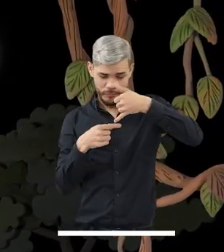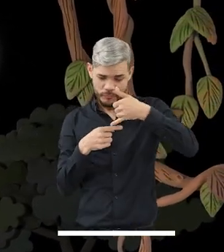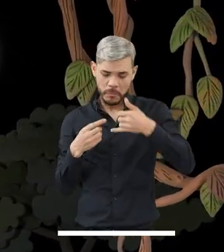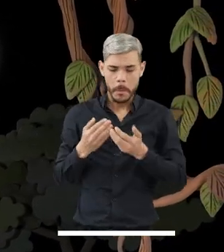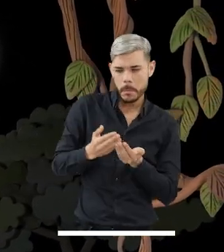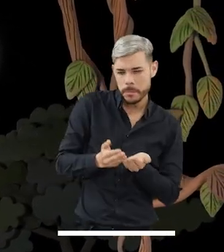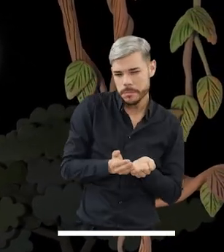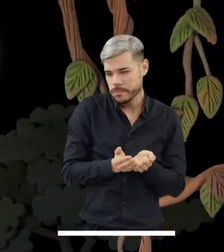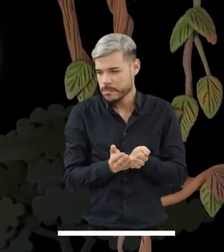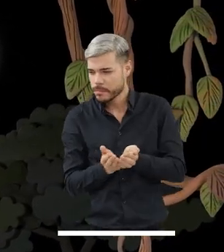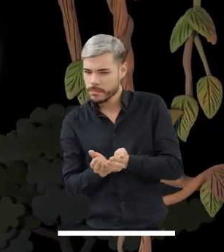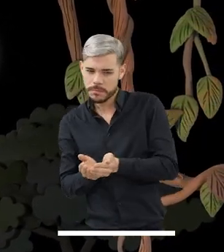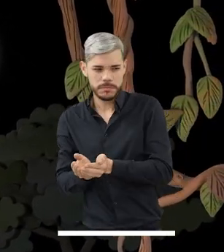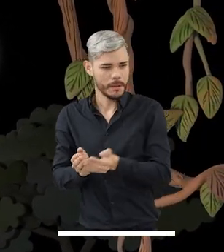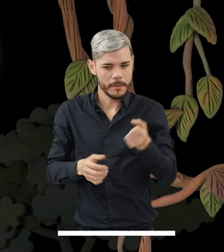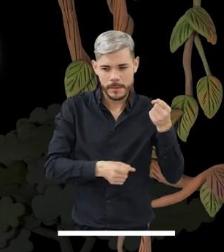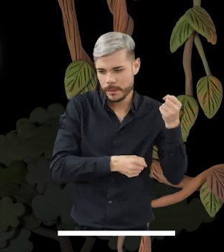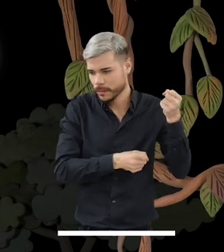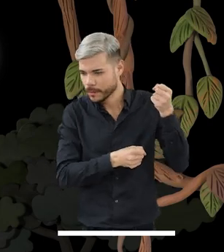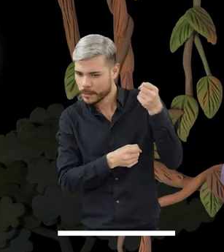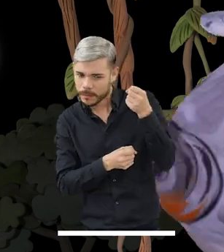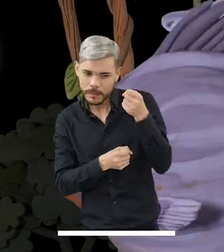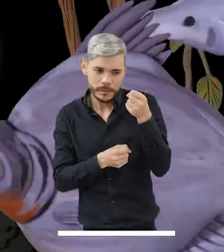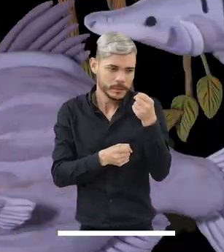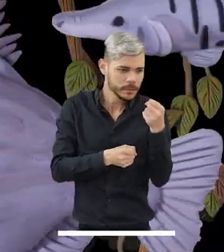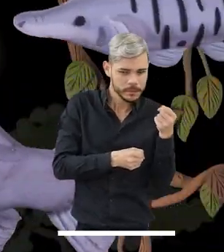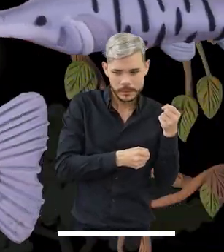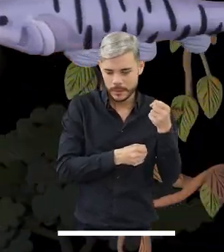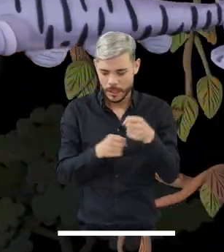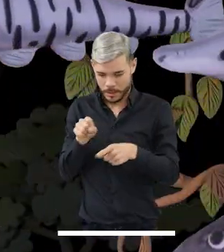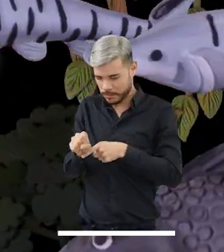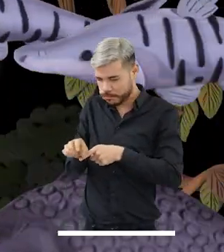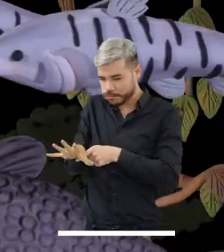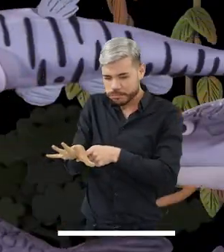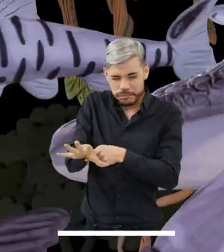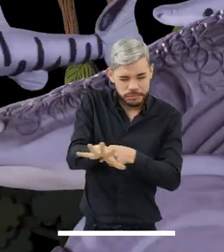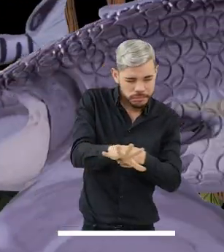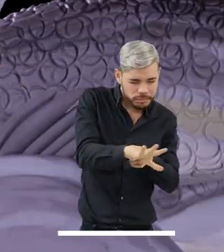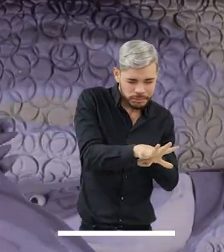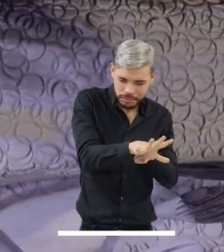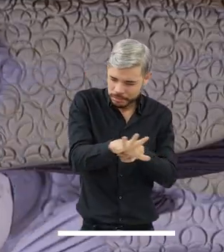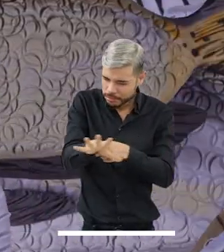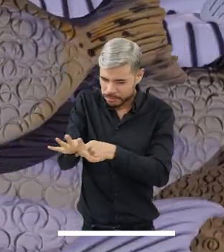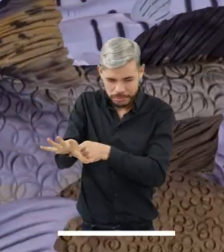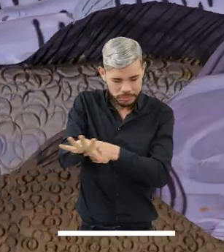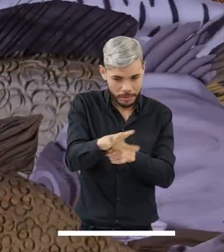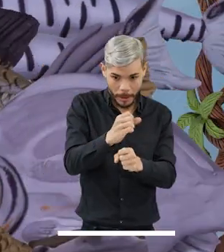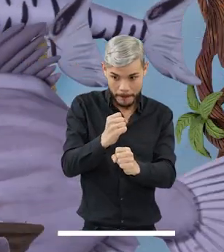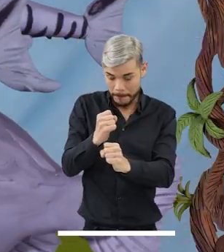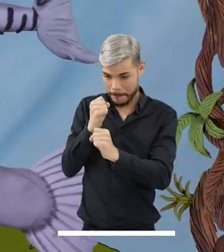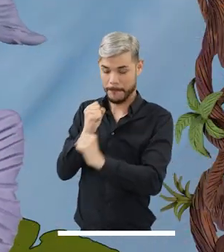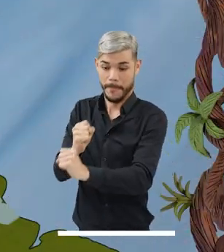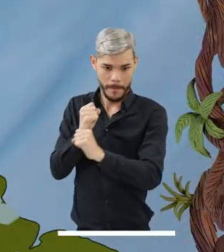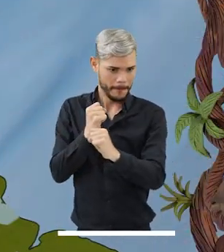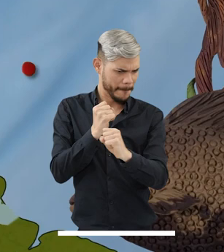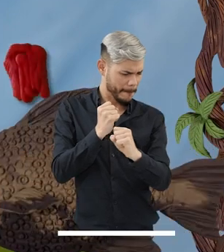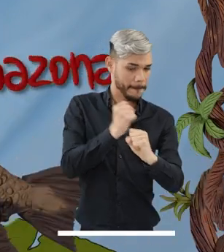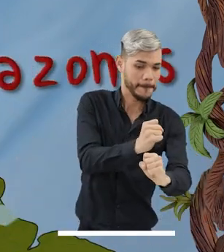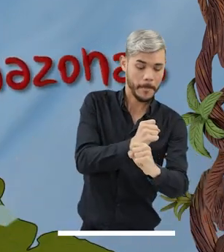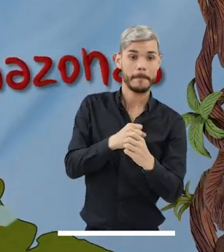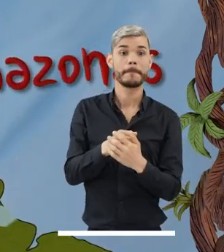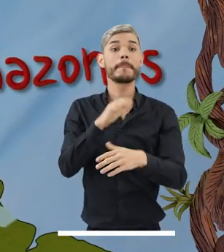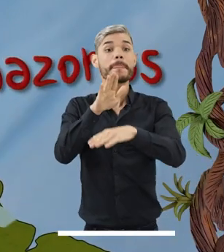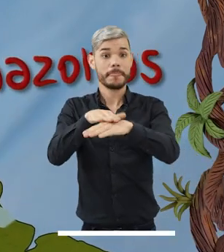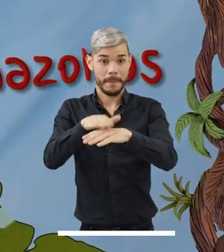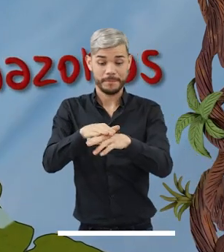canoa sobre el río, encandilando con su linterna los peces para poderlos atrapar. El Amazonas es el río más largo